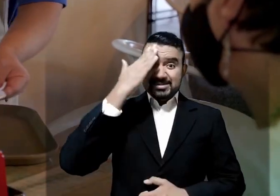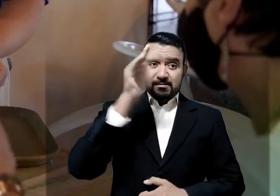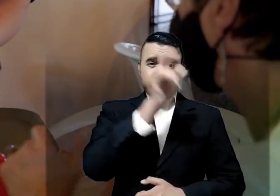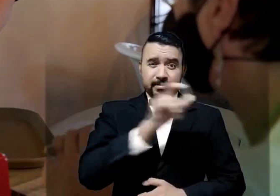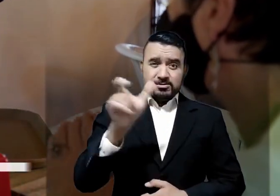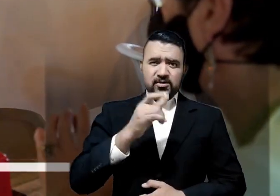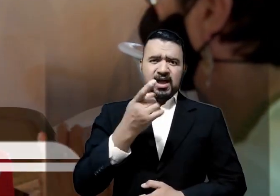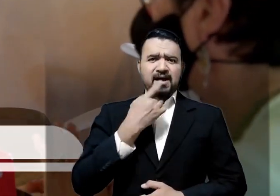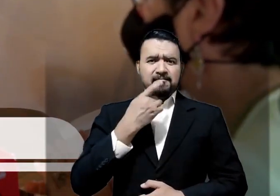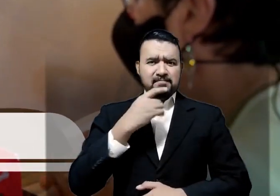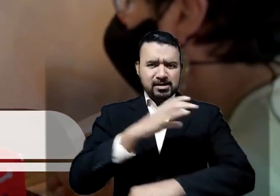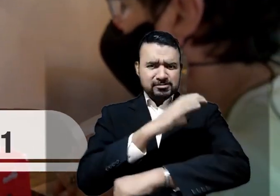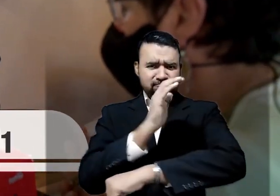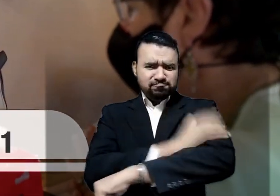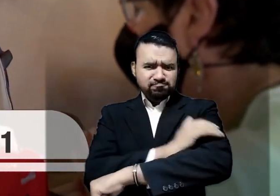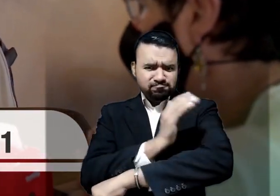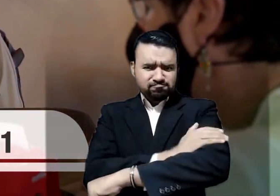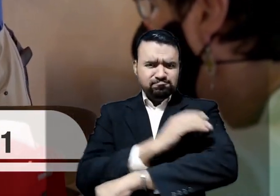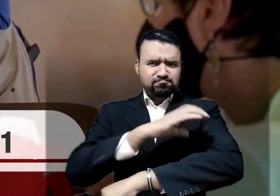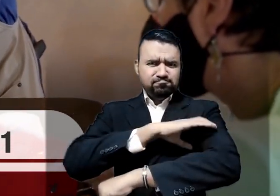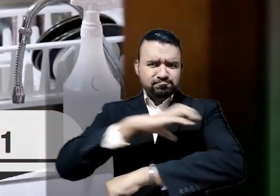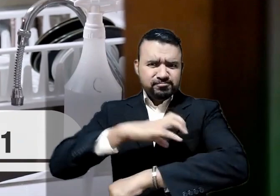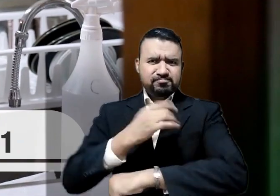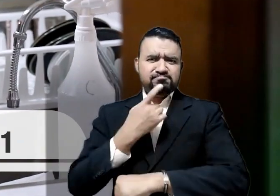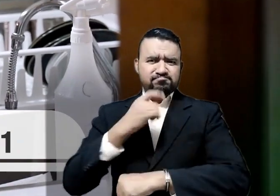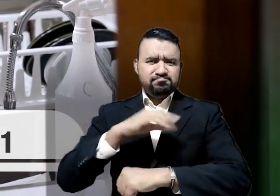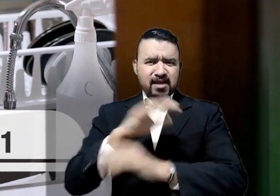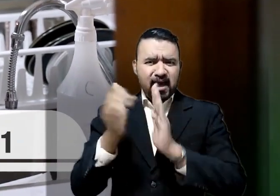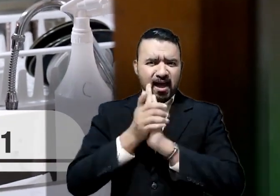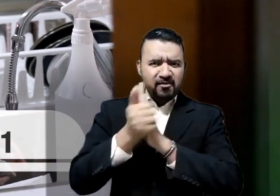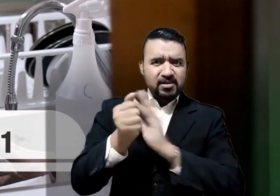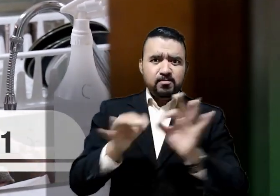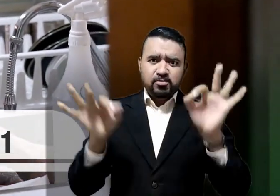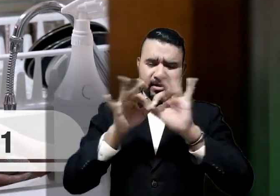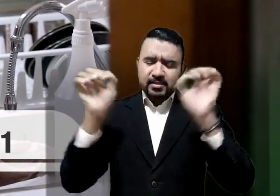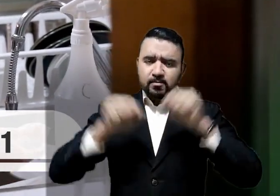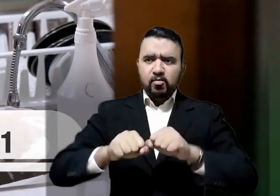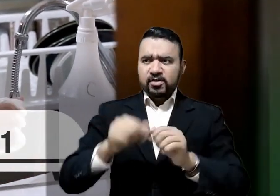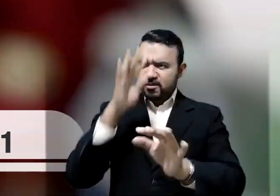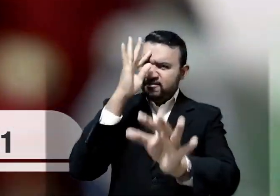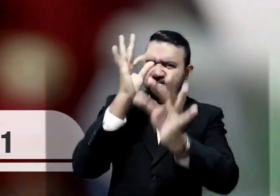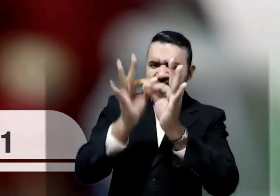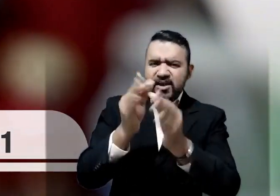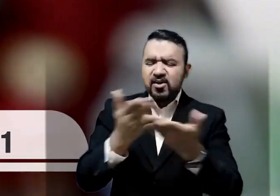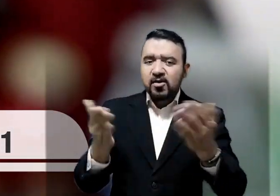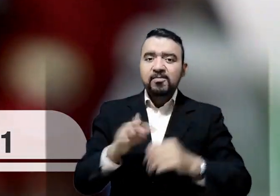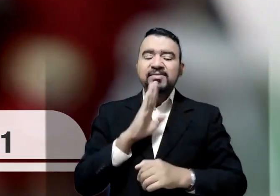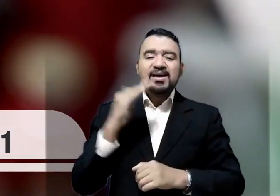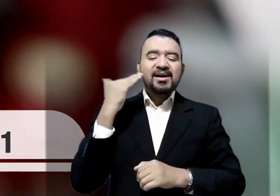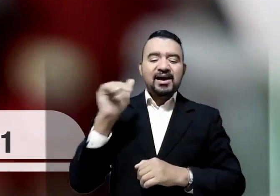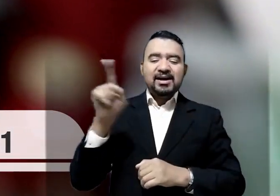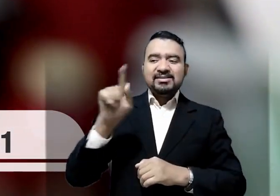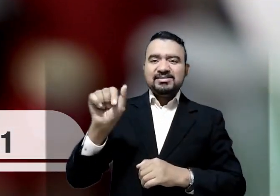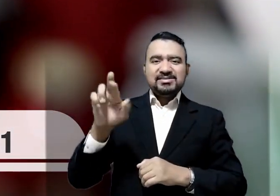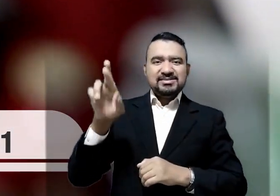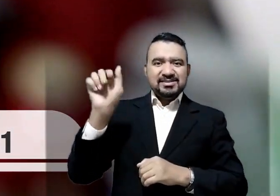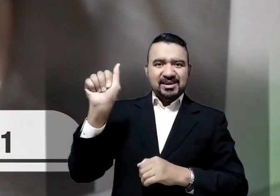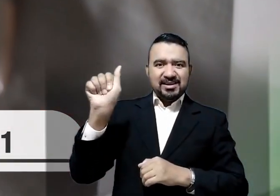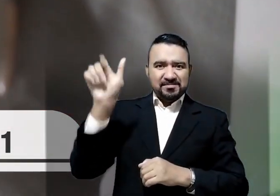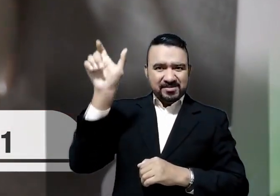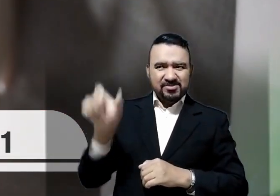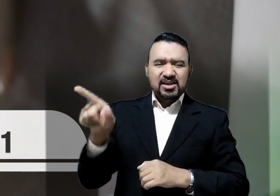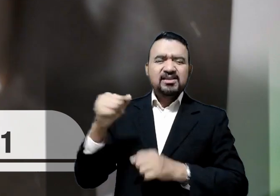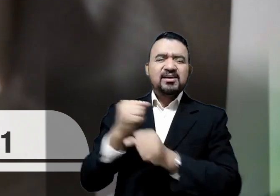Creer en la capacidad humana nos permite trascender de la diferencia hacia la diversidad. Eso bien lo sabe Sara Marulanda